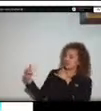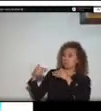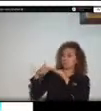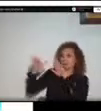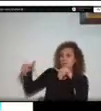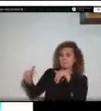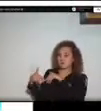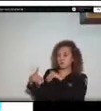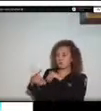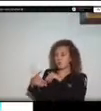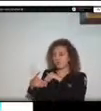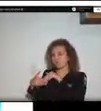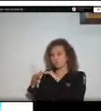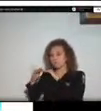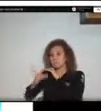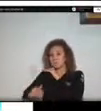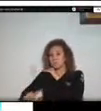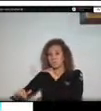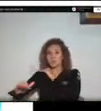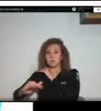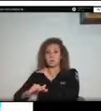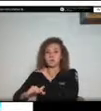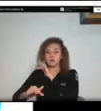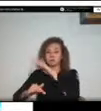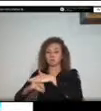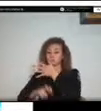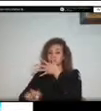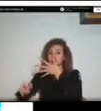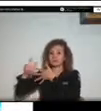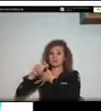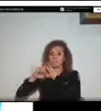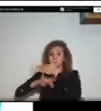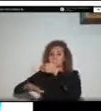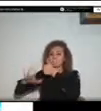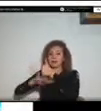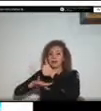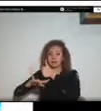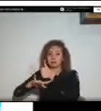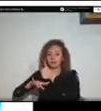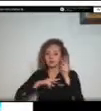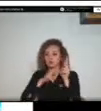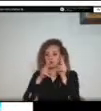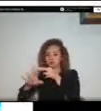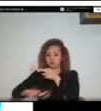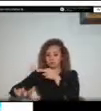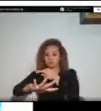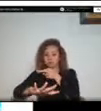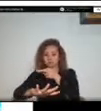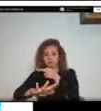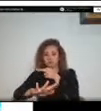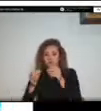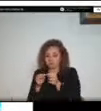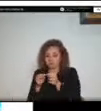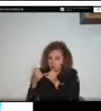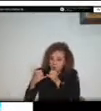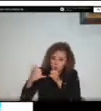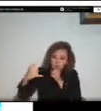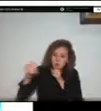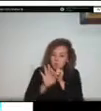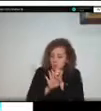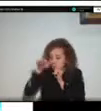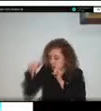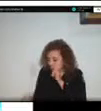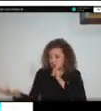terraza baja la diferencia entre el nivel base del río y digamos el borde de la terraza es muy bajo eso